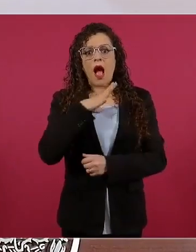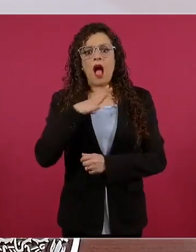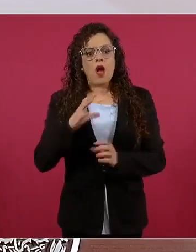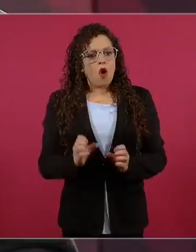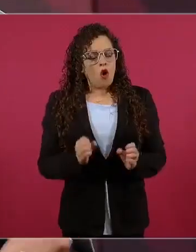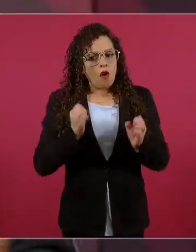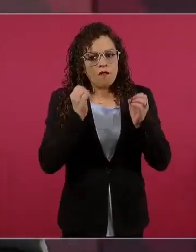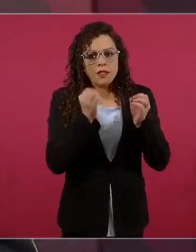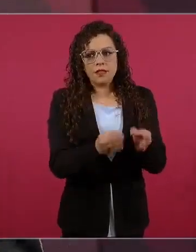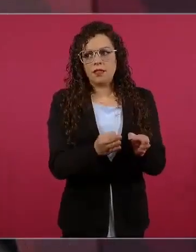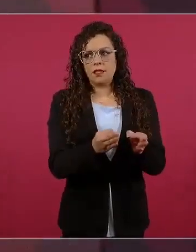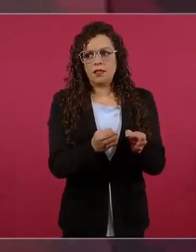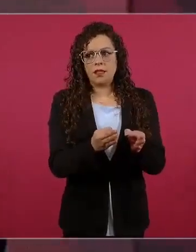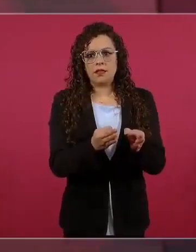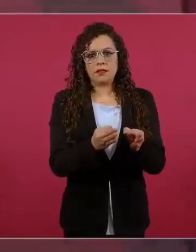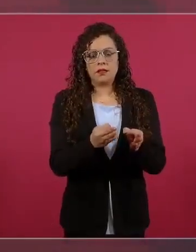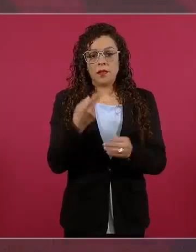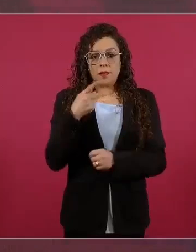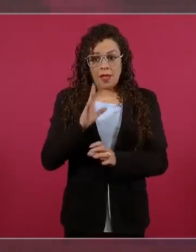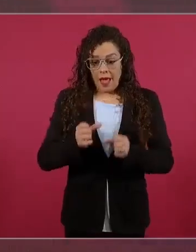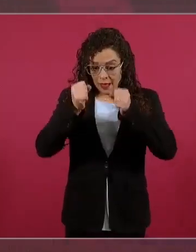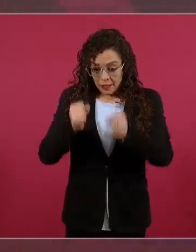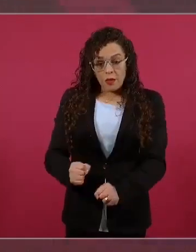no hay resultados.